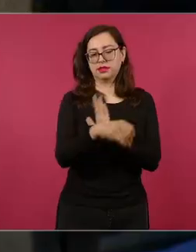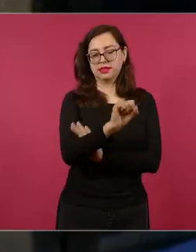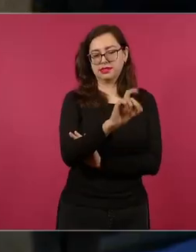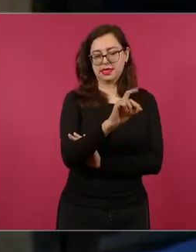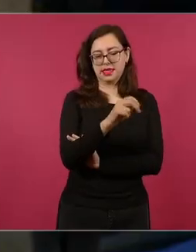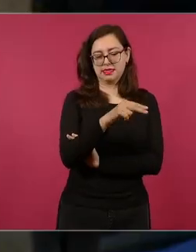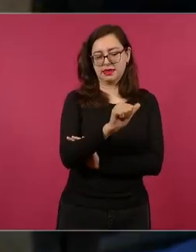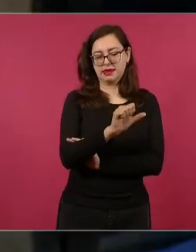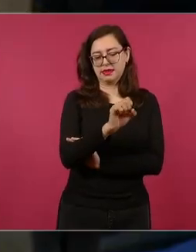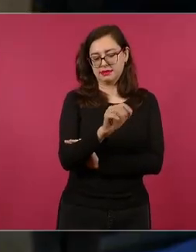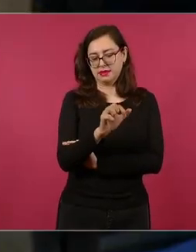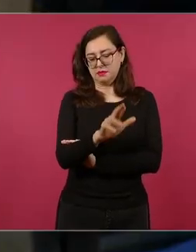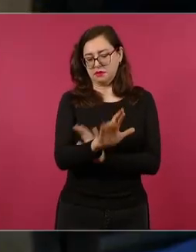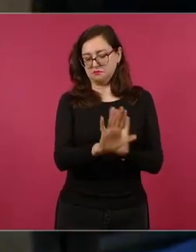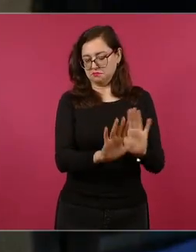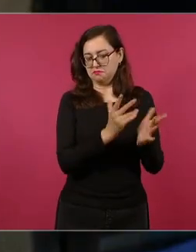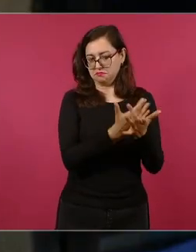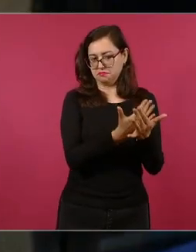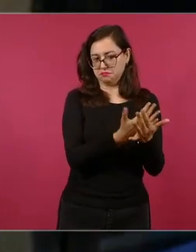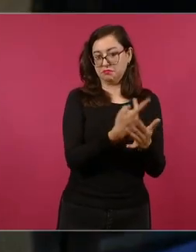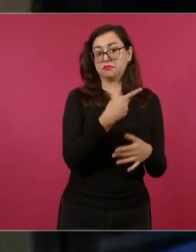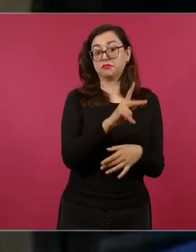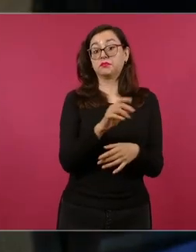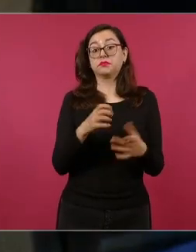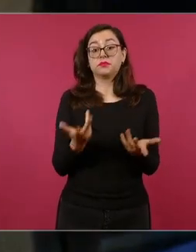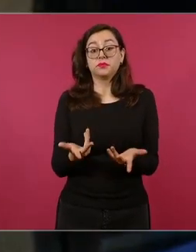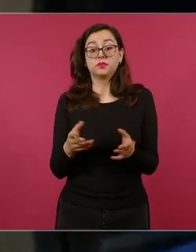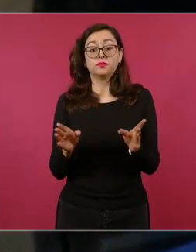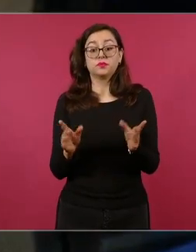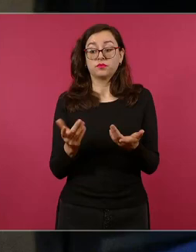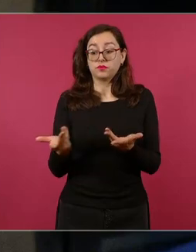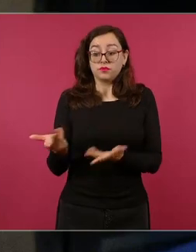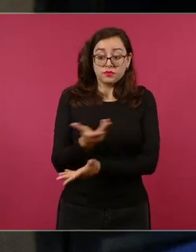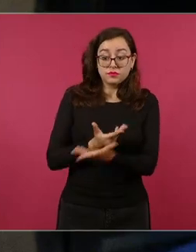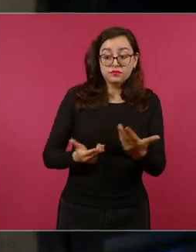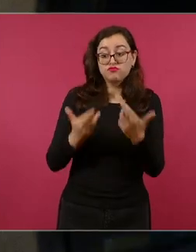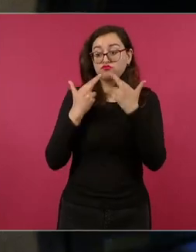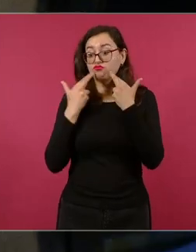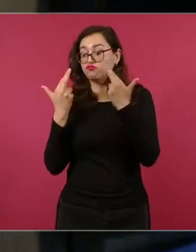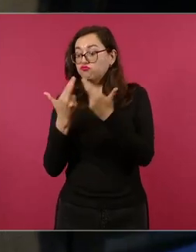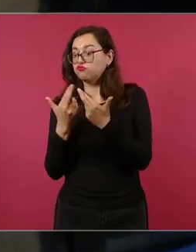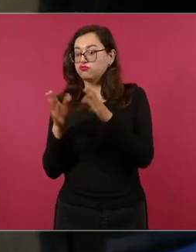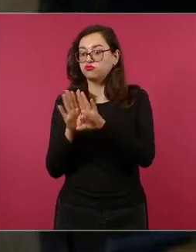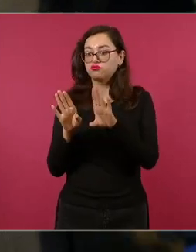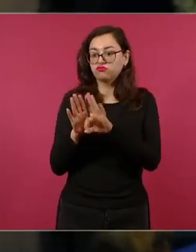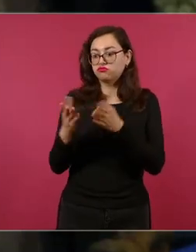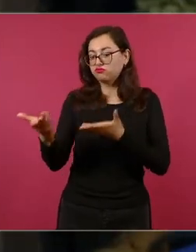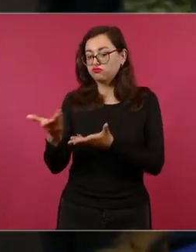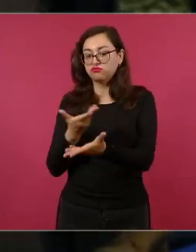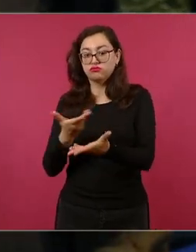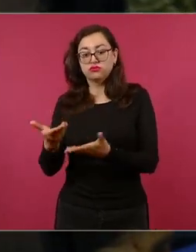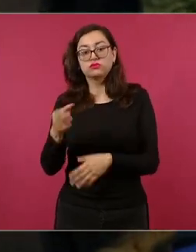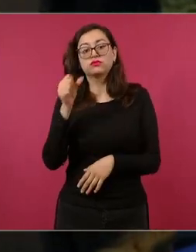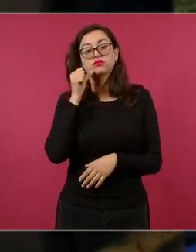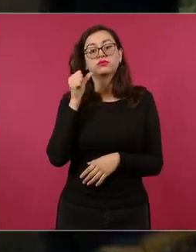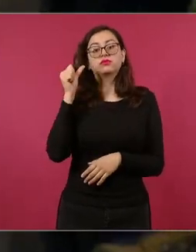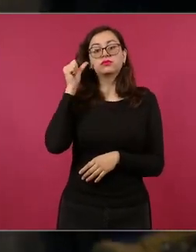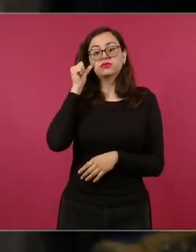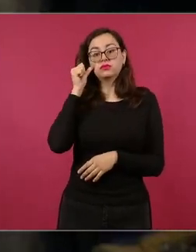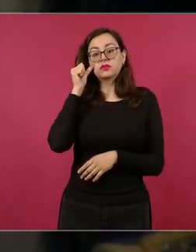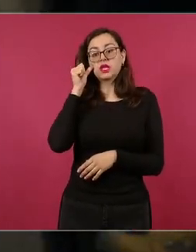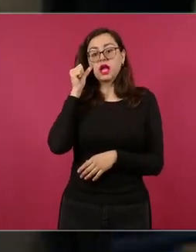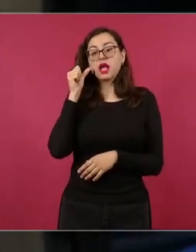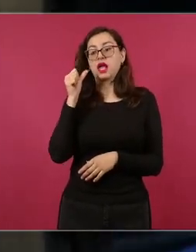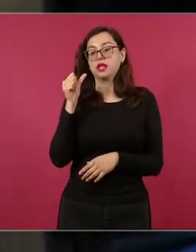transición si habrá reuniones de los secretarios actuales con sus contrapartes ayer vayamos a la secretaria Rosa y Cela con el